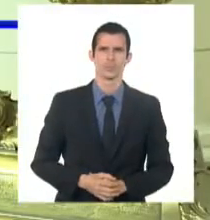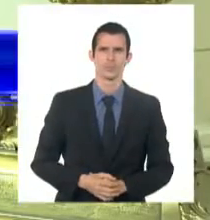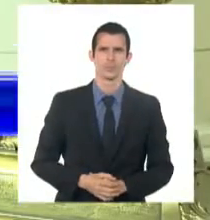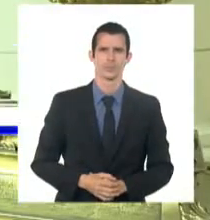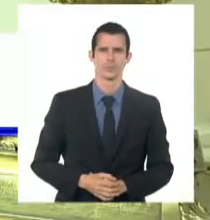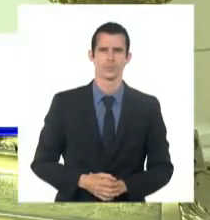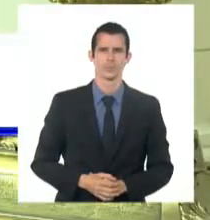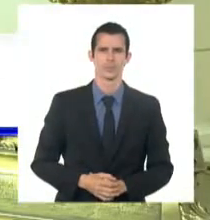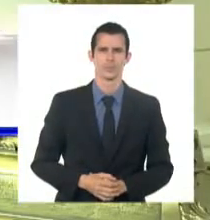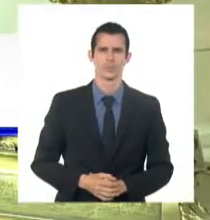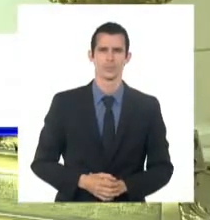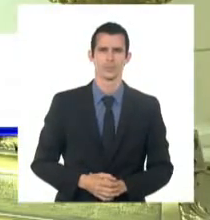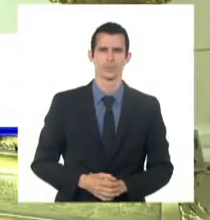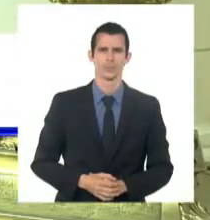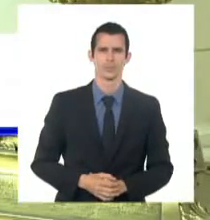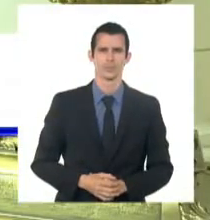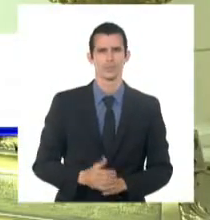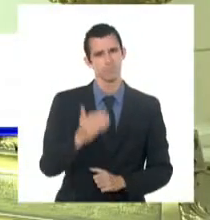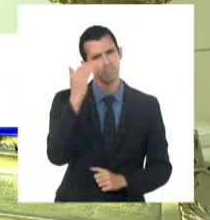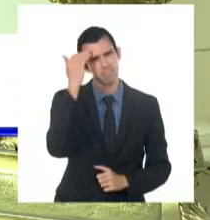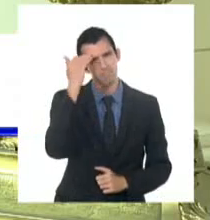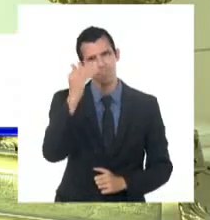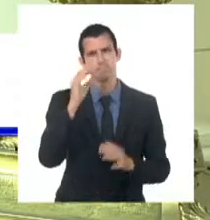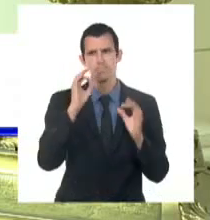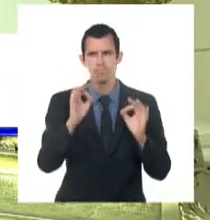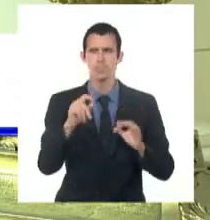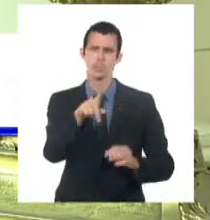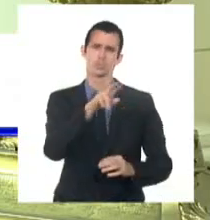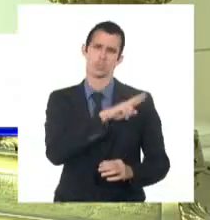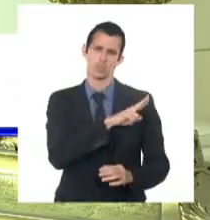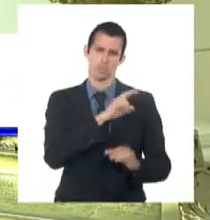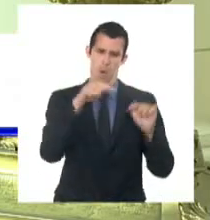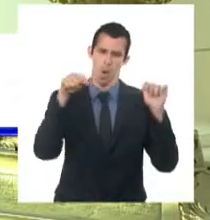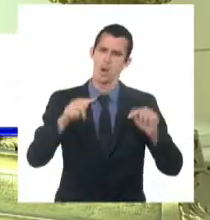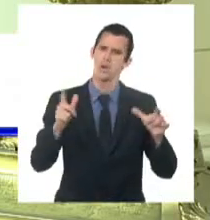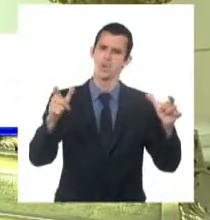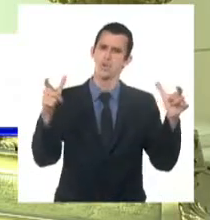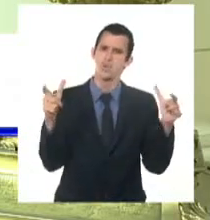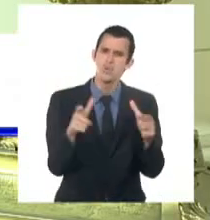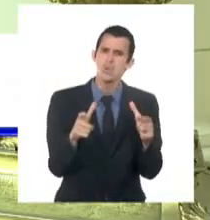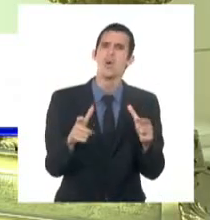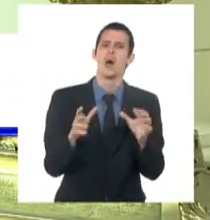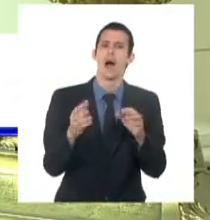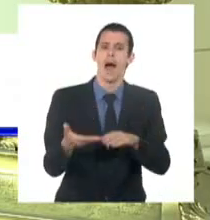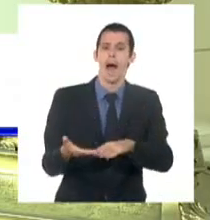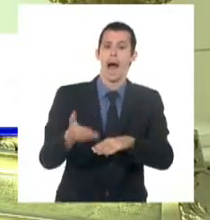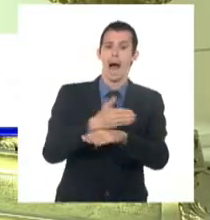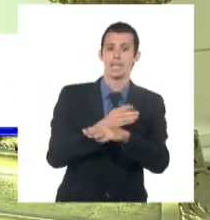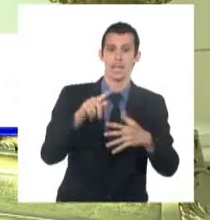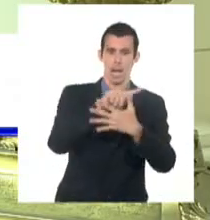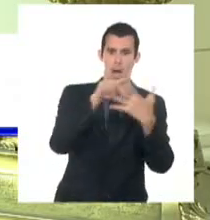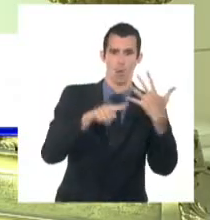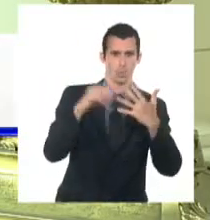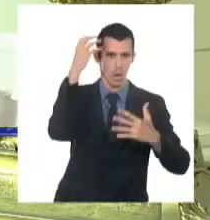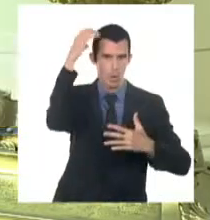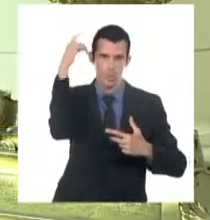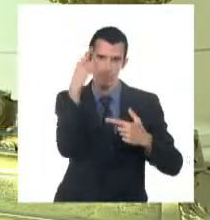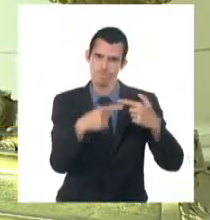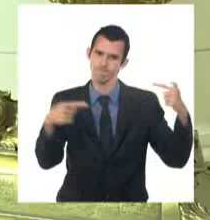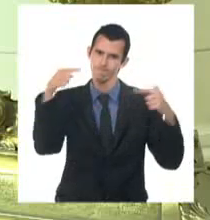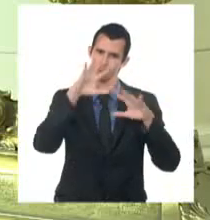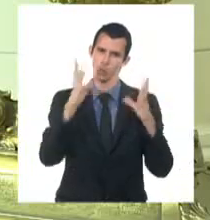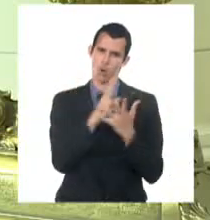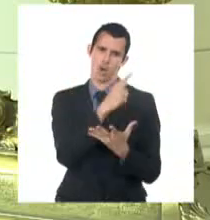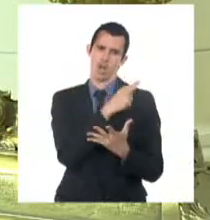Gracias. Efectivamente, durante esta jornada sesionó la reunión del Consejo de Estado donde se debatieron importantes